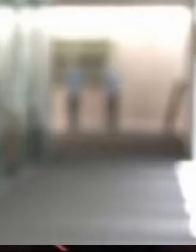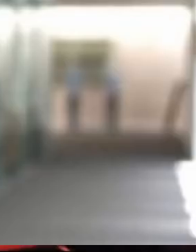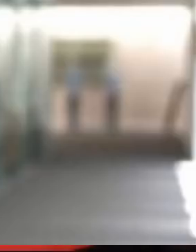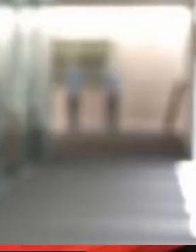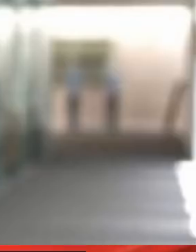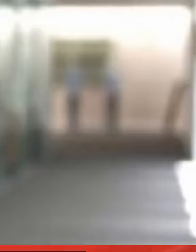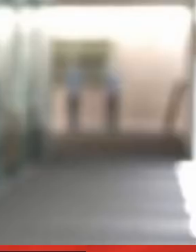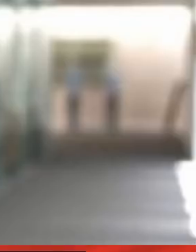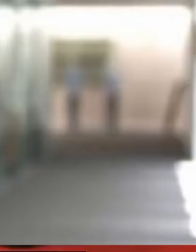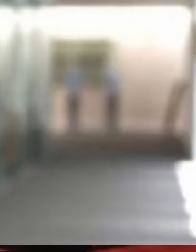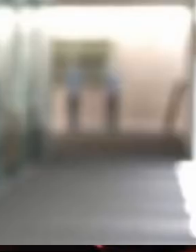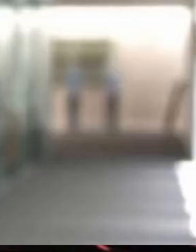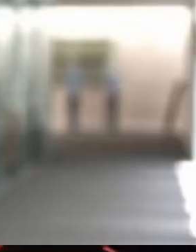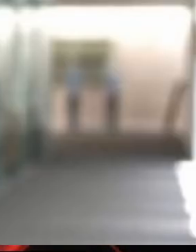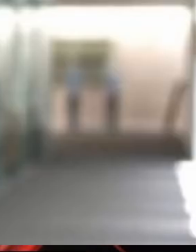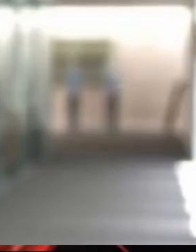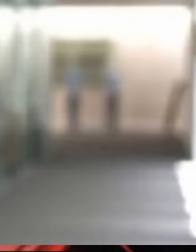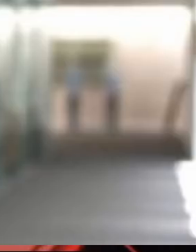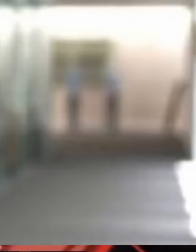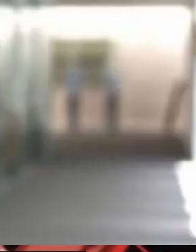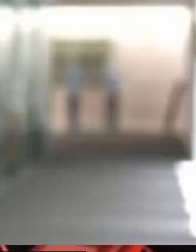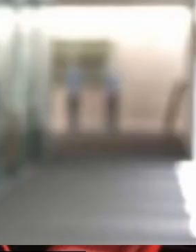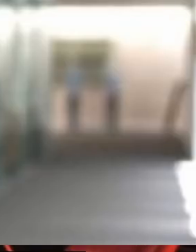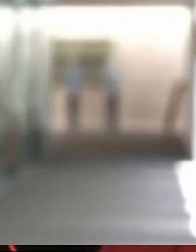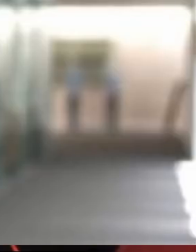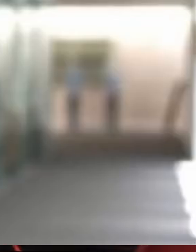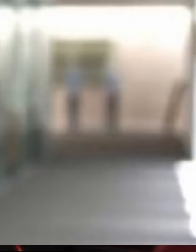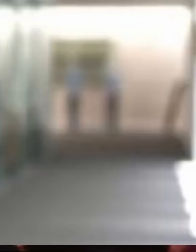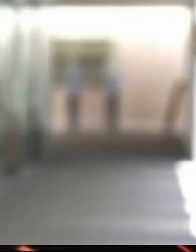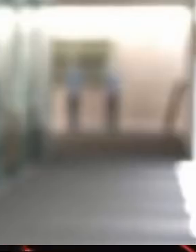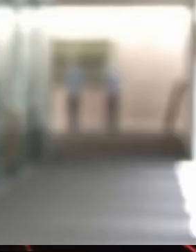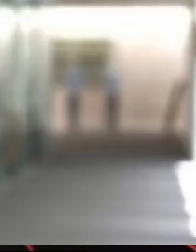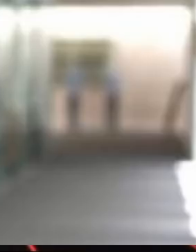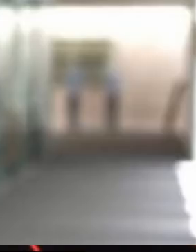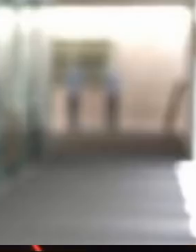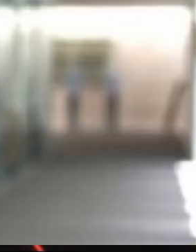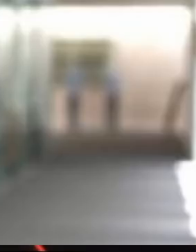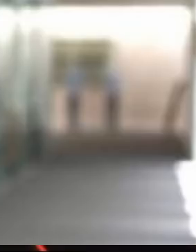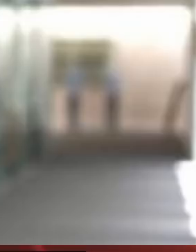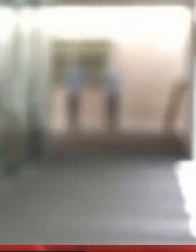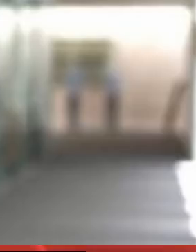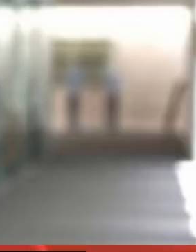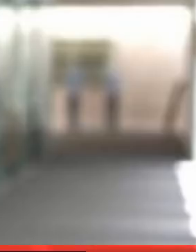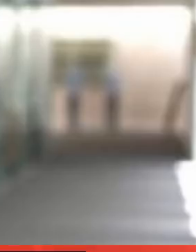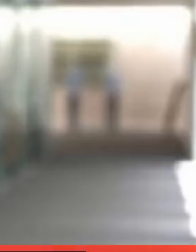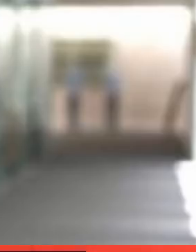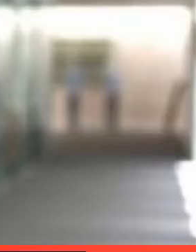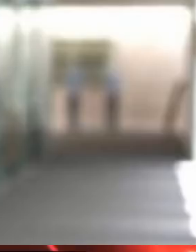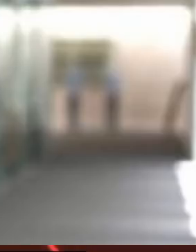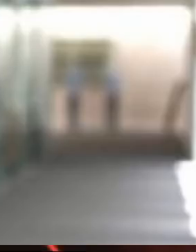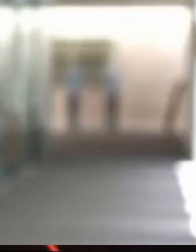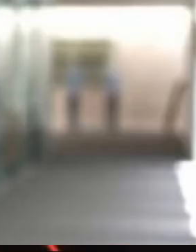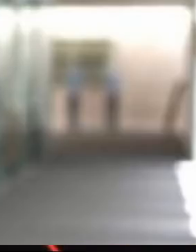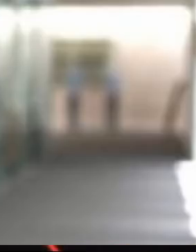que encabeza a López Obrador que puedan comprar vacuna contra el COVID-19 directamente,